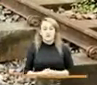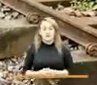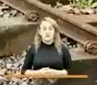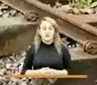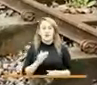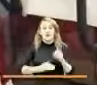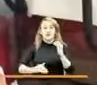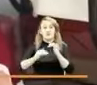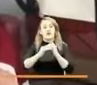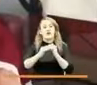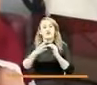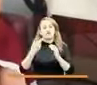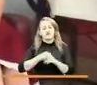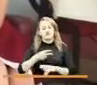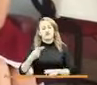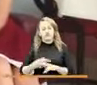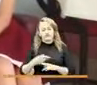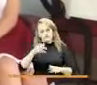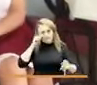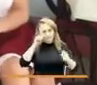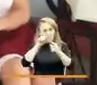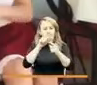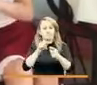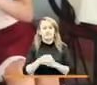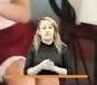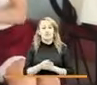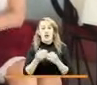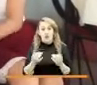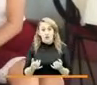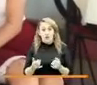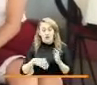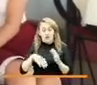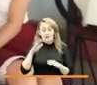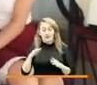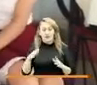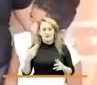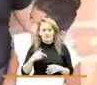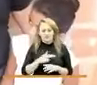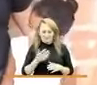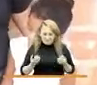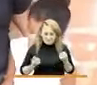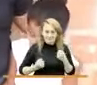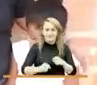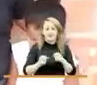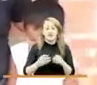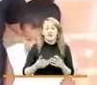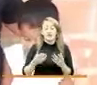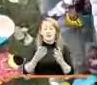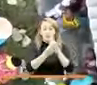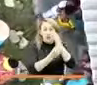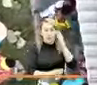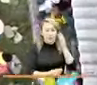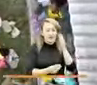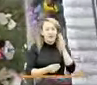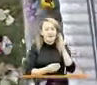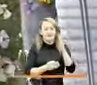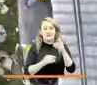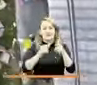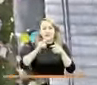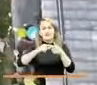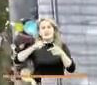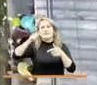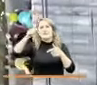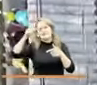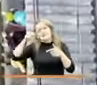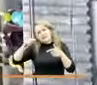es nuestro norte y ahora, más que nunca, lo damos todo por una reducción de las cifras de pobreza en el país. Trabajamos para